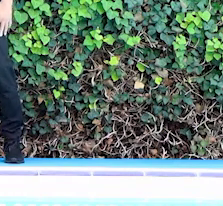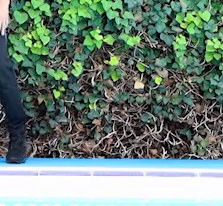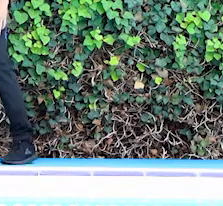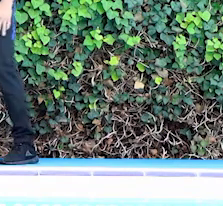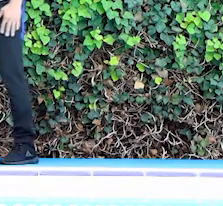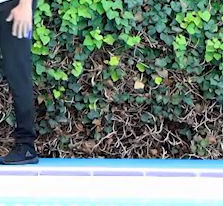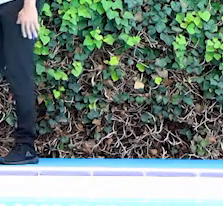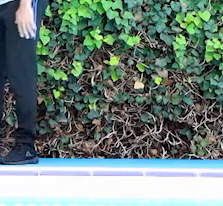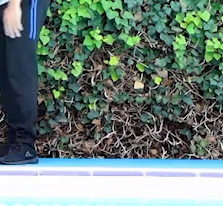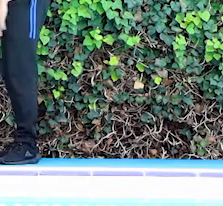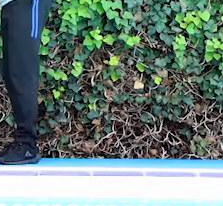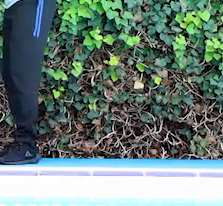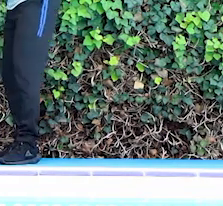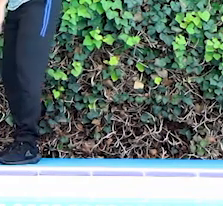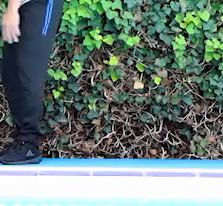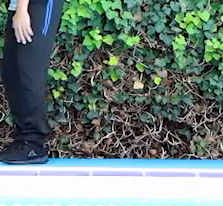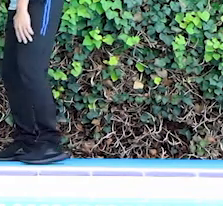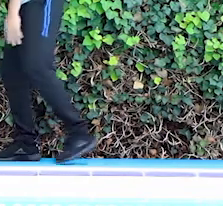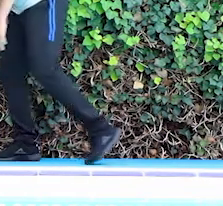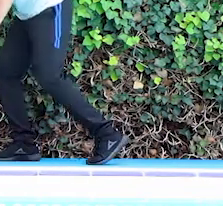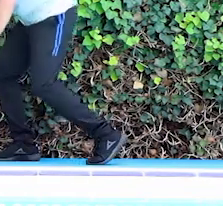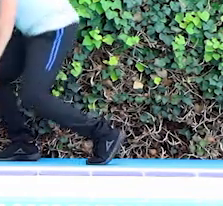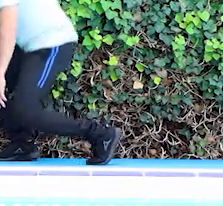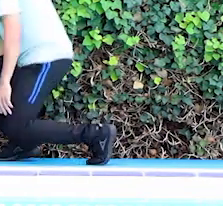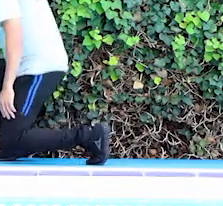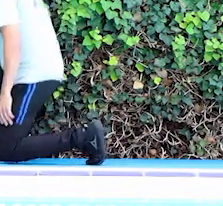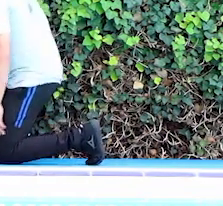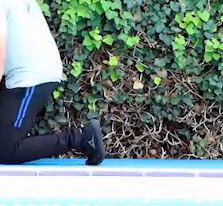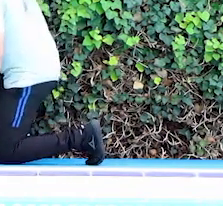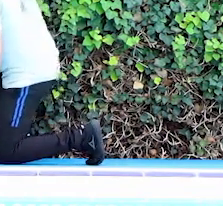¿ok? Vamos a hacer la demostración. Nos ponemos en seis puntos.